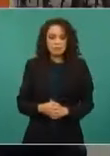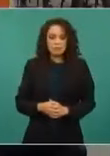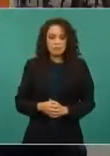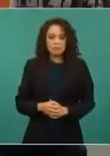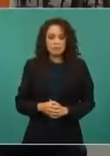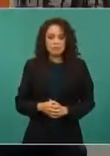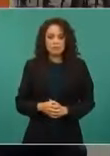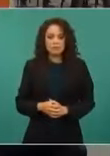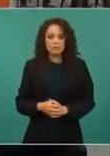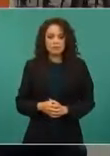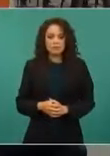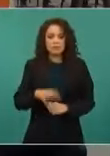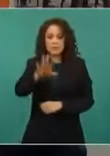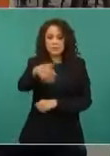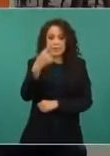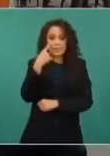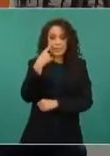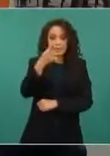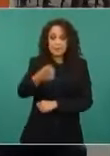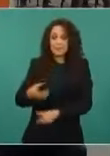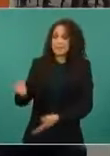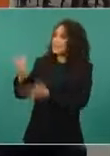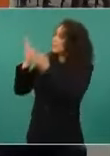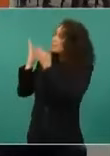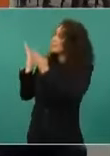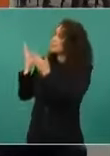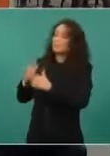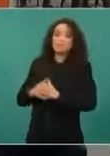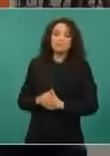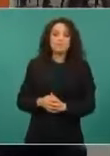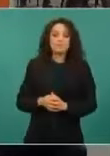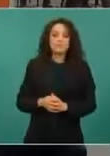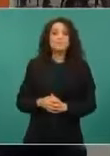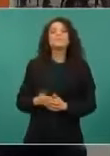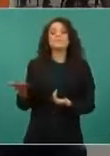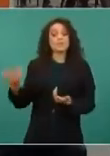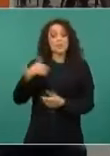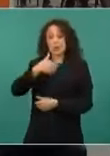Y miren quién está ahí, ya no sabía que el entrevistador, sí,